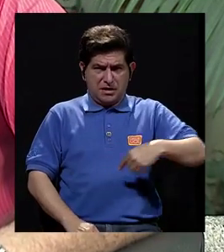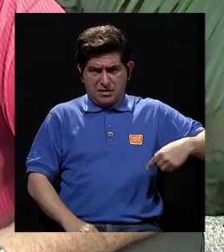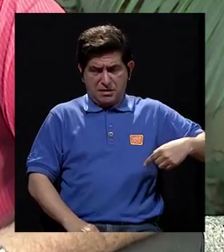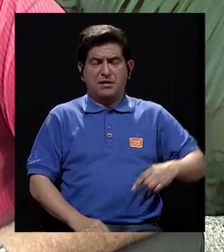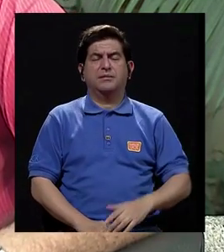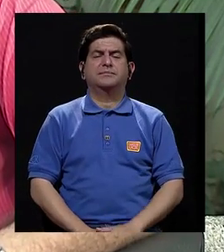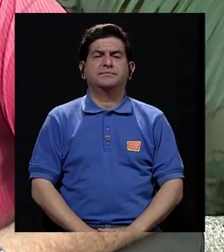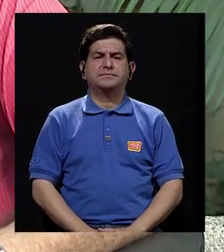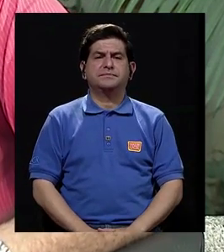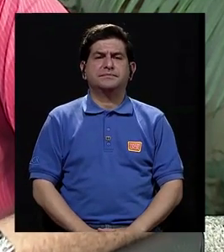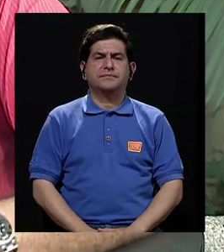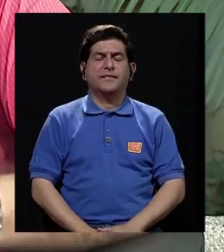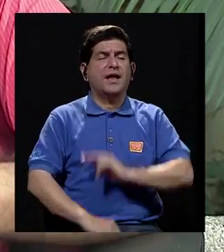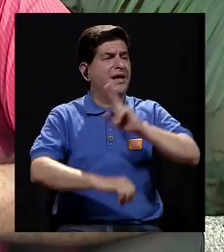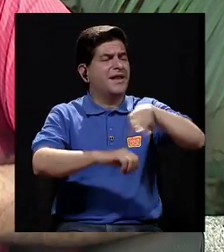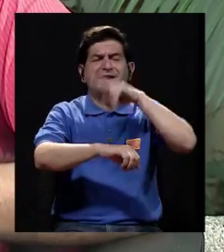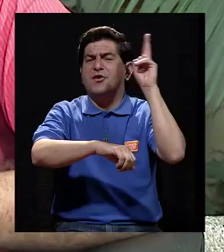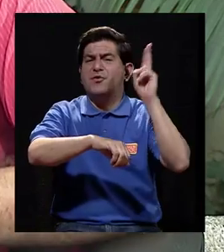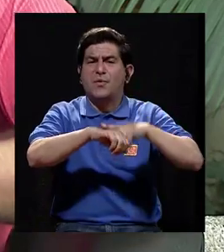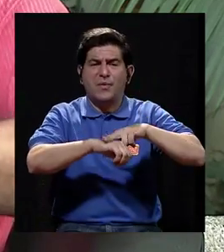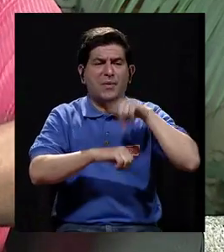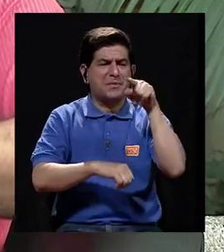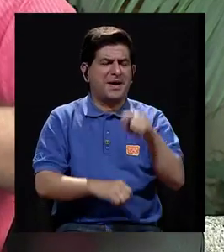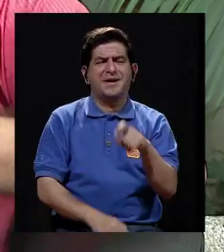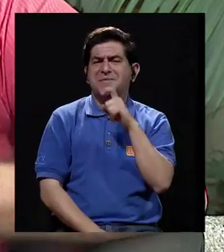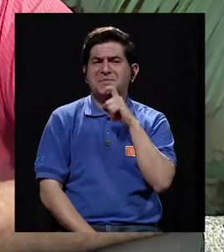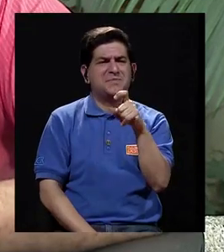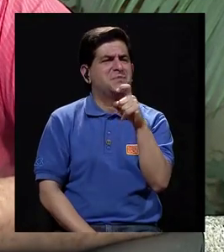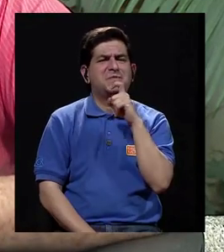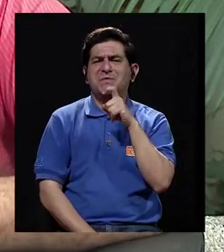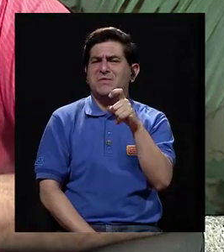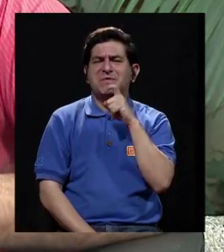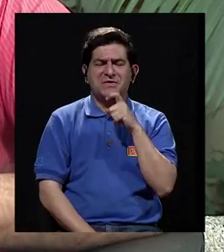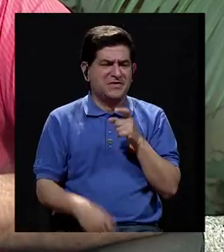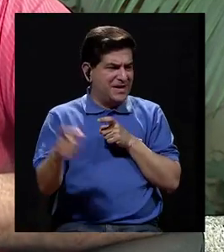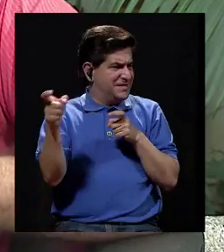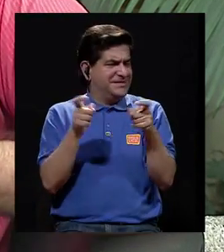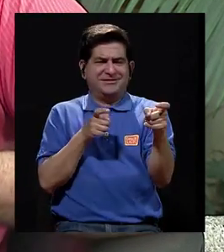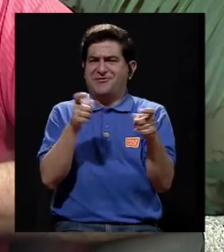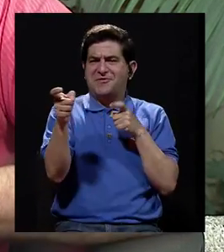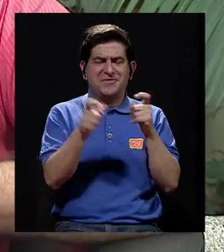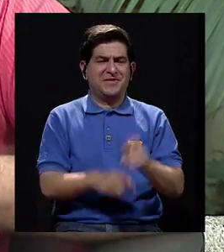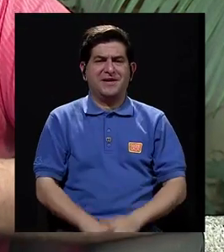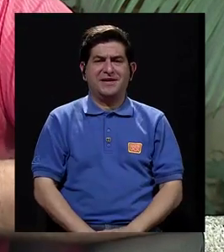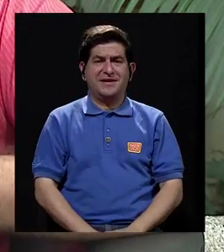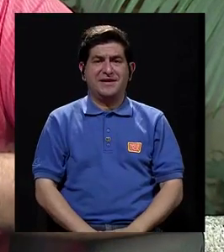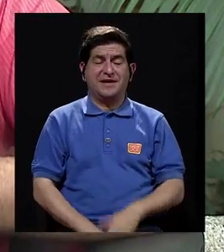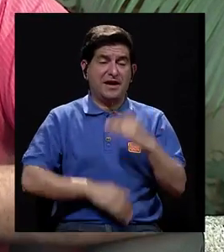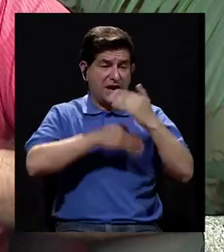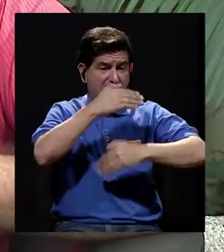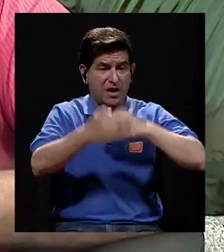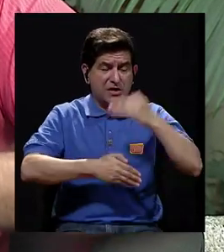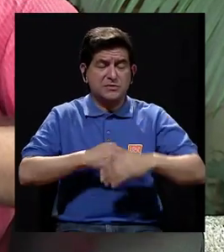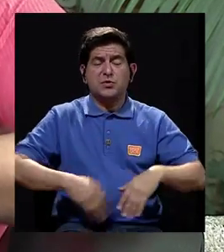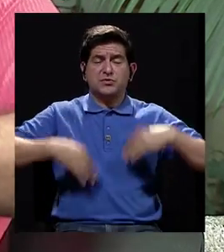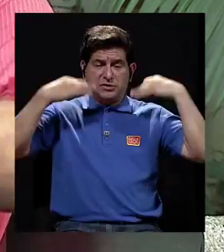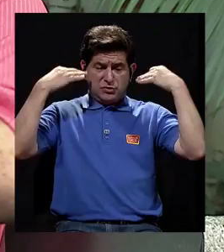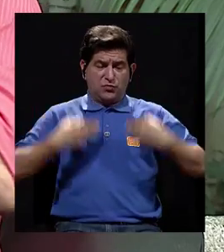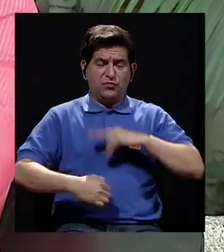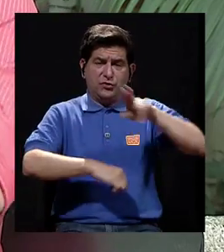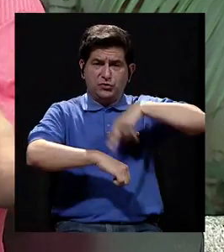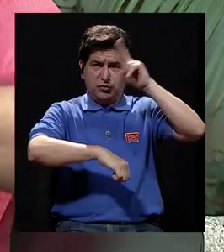etc. Entonces, usualmente esos es muy difícil, digamos, de controlarlos porque forman parte del proceso